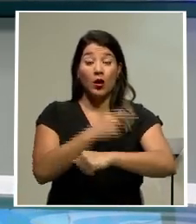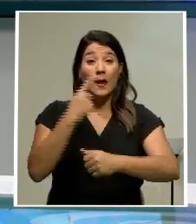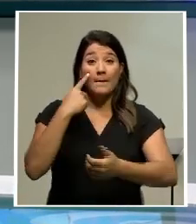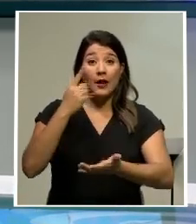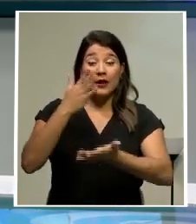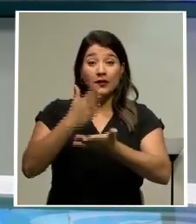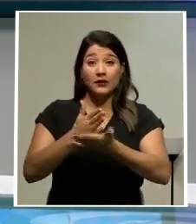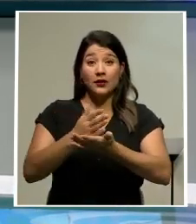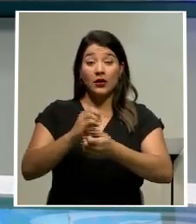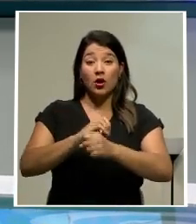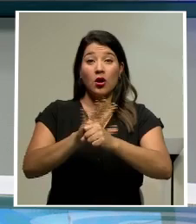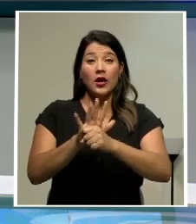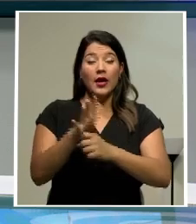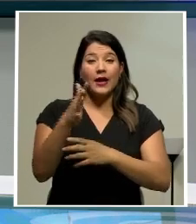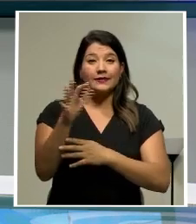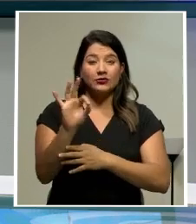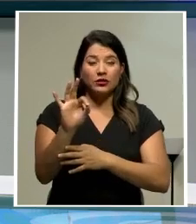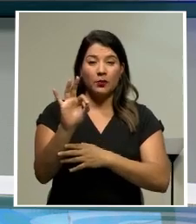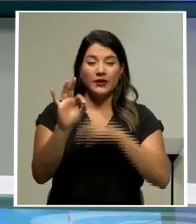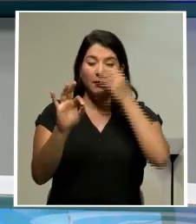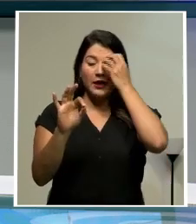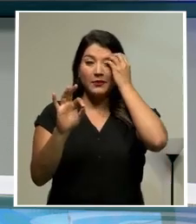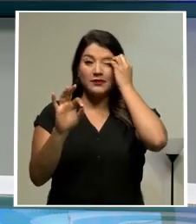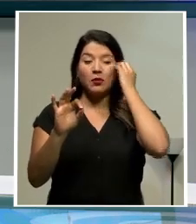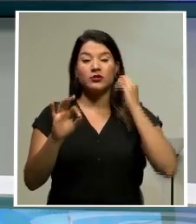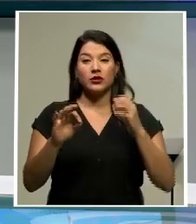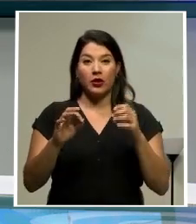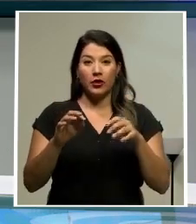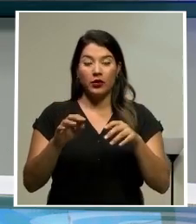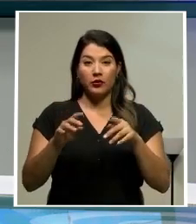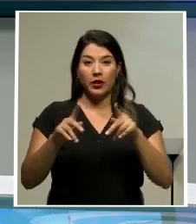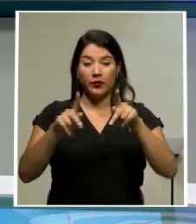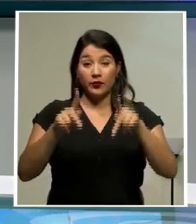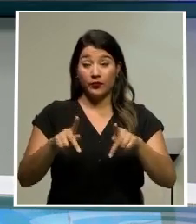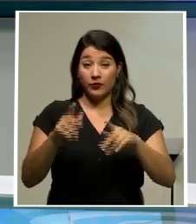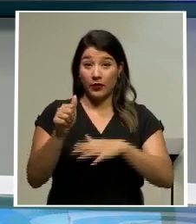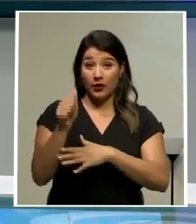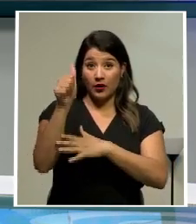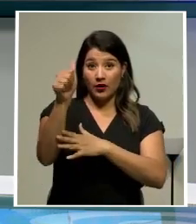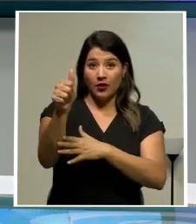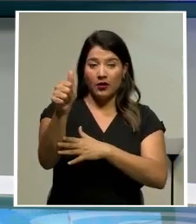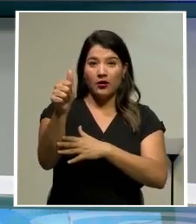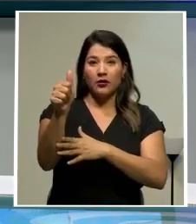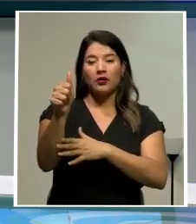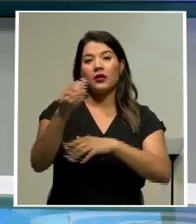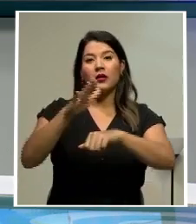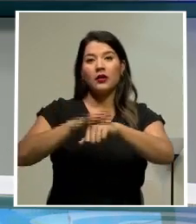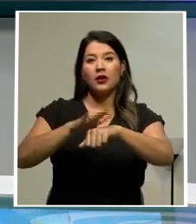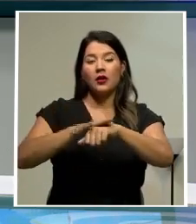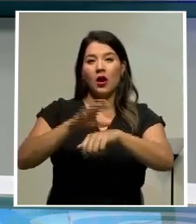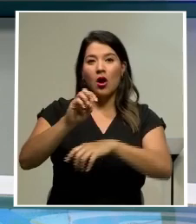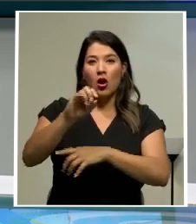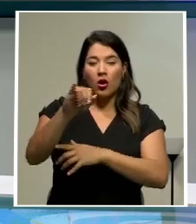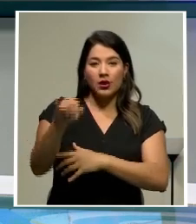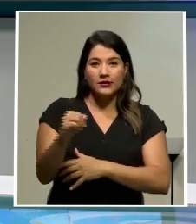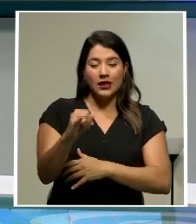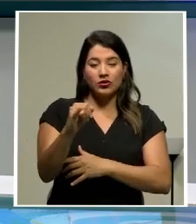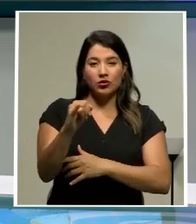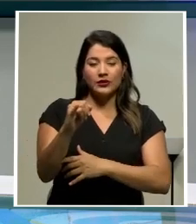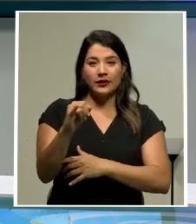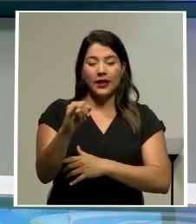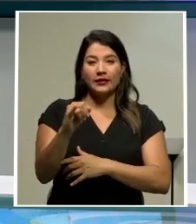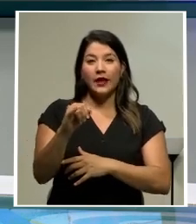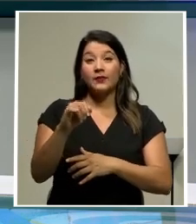la COVID-19 que fueron robadas al área de salud de San Rafael de Alajuela le permitieron al OIJ detener el sábado